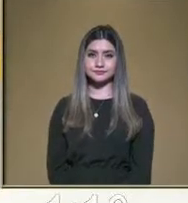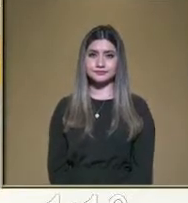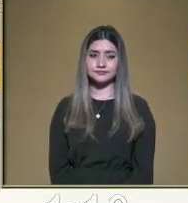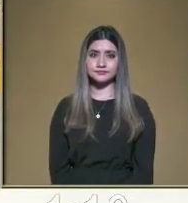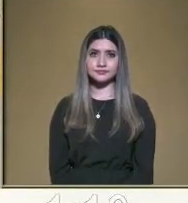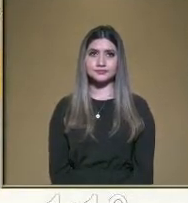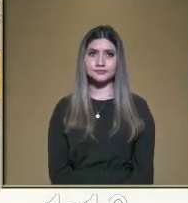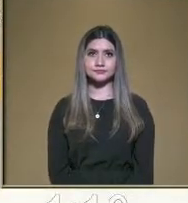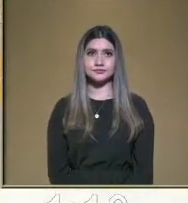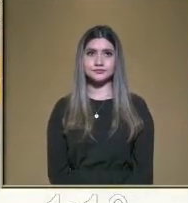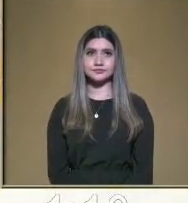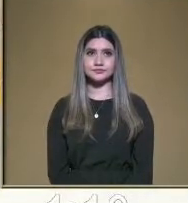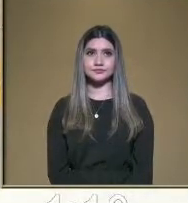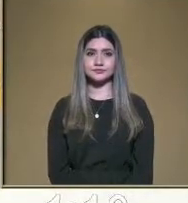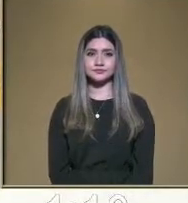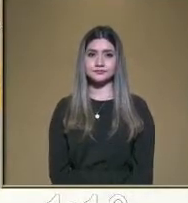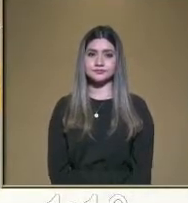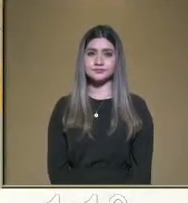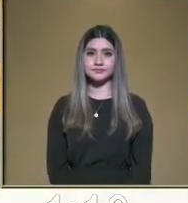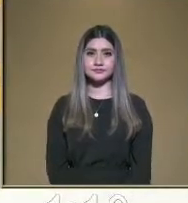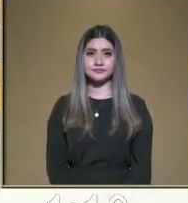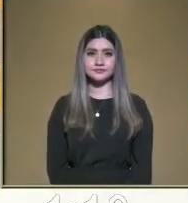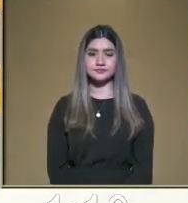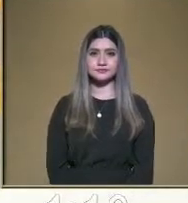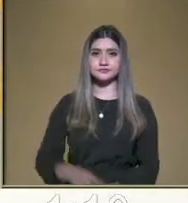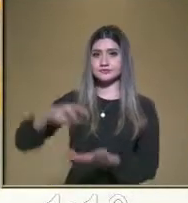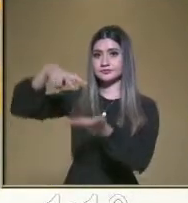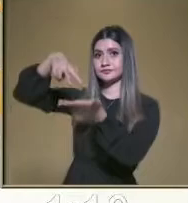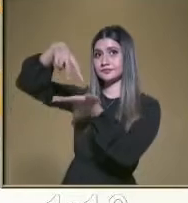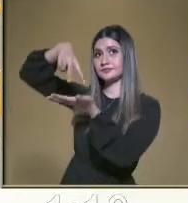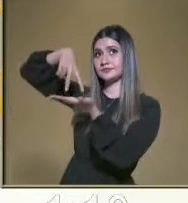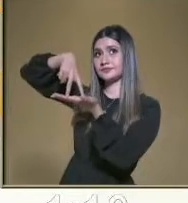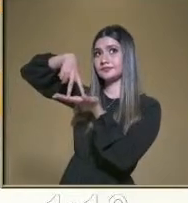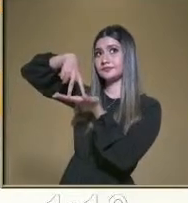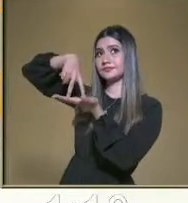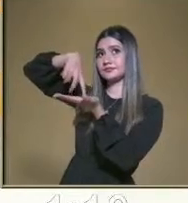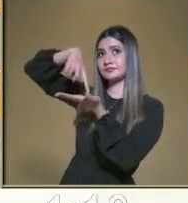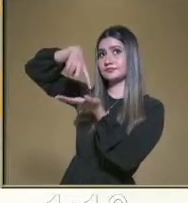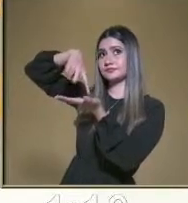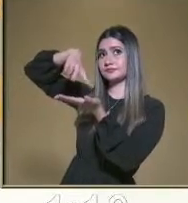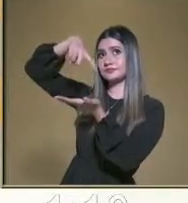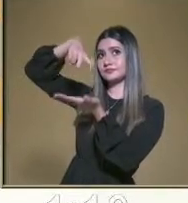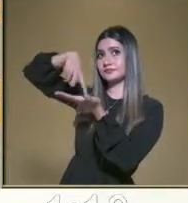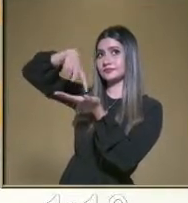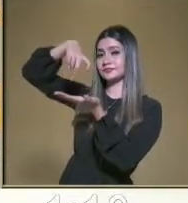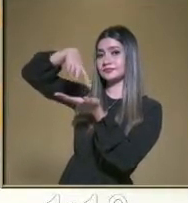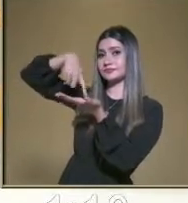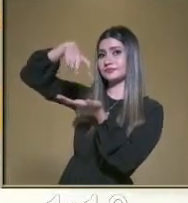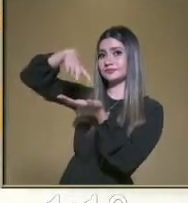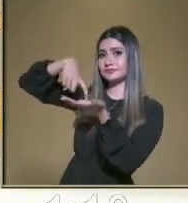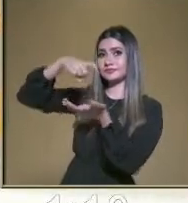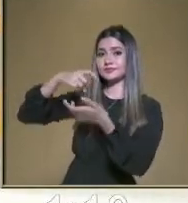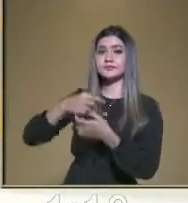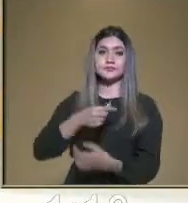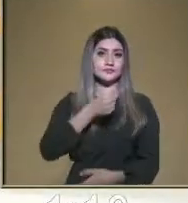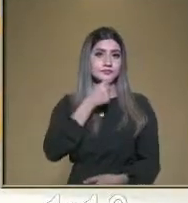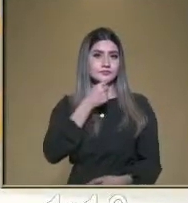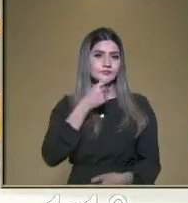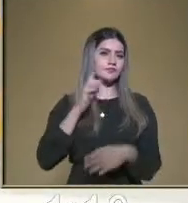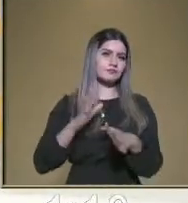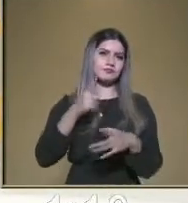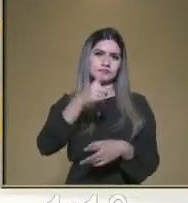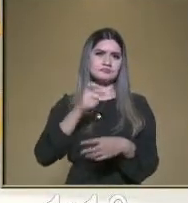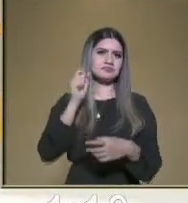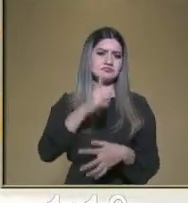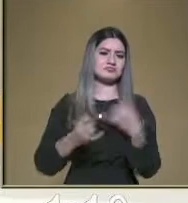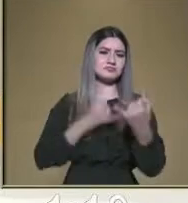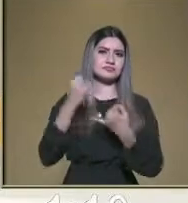va a tener que brincar con una sola pierna para en la siguiente, en el siguiente cuadrito, para avanzar en el siguiente. Aquí la diferencia es